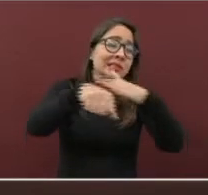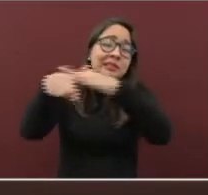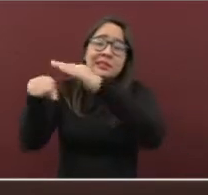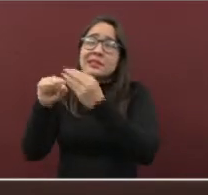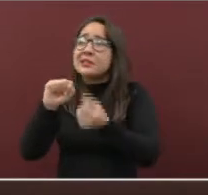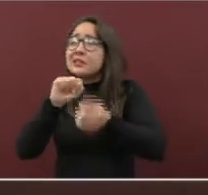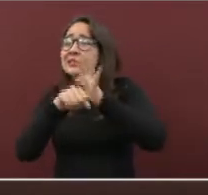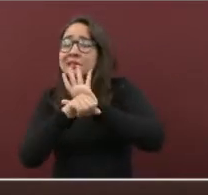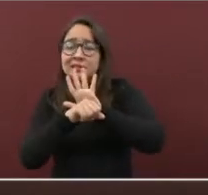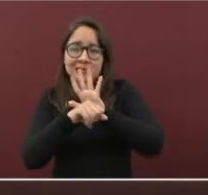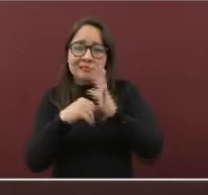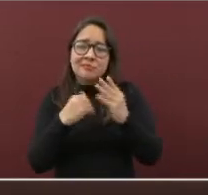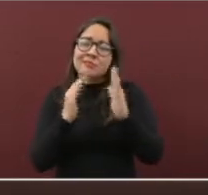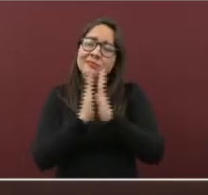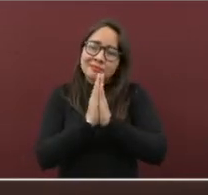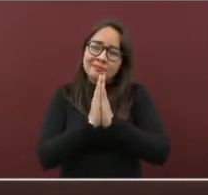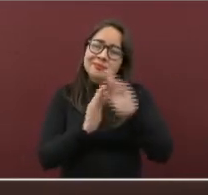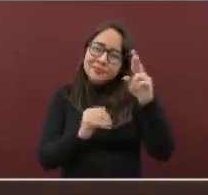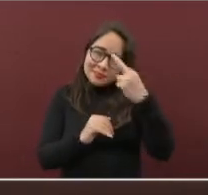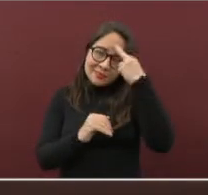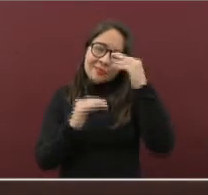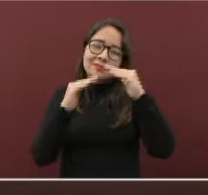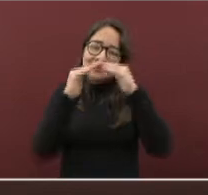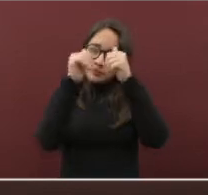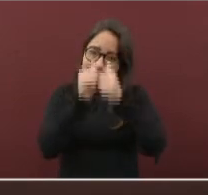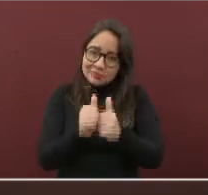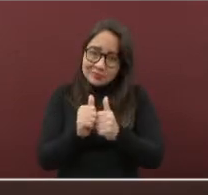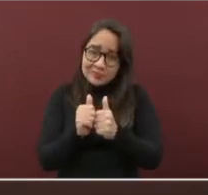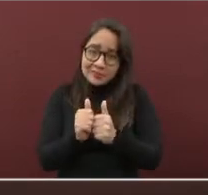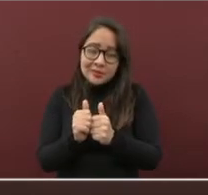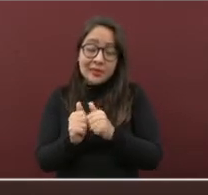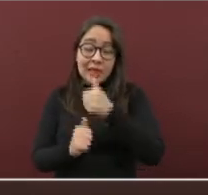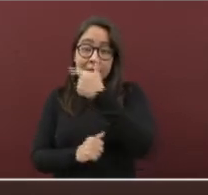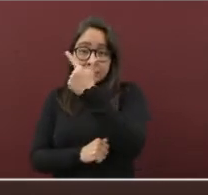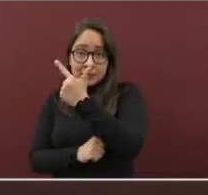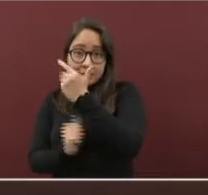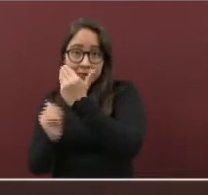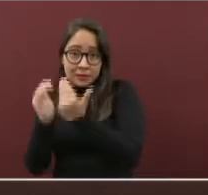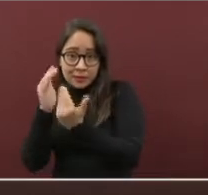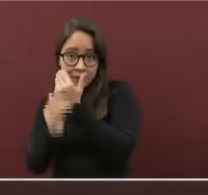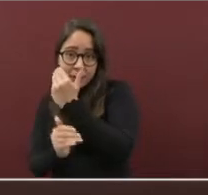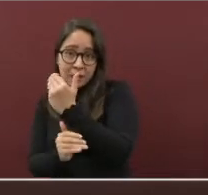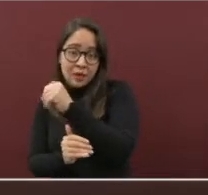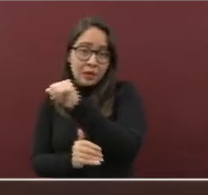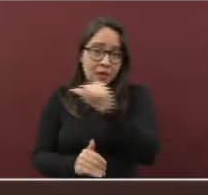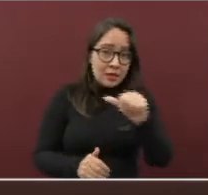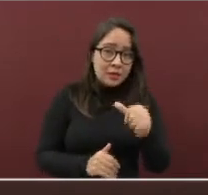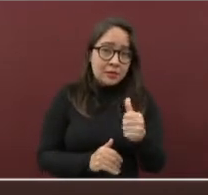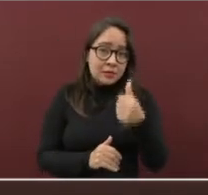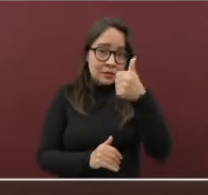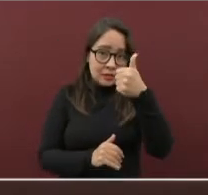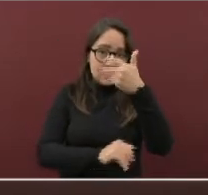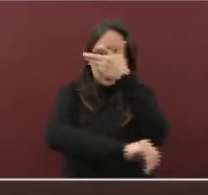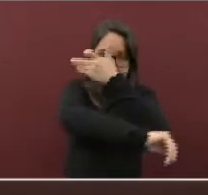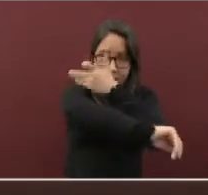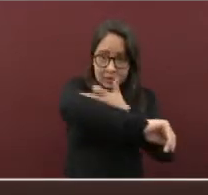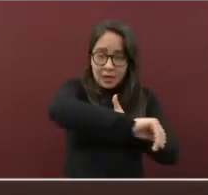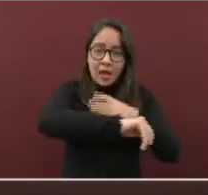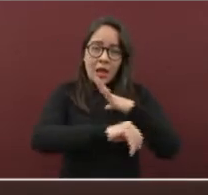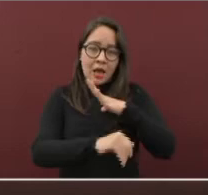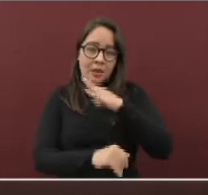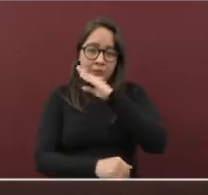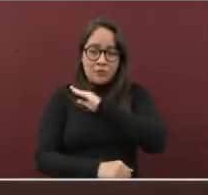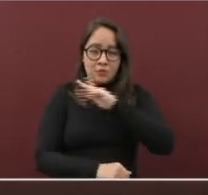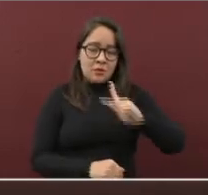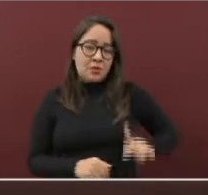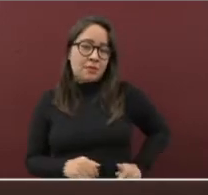casa. Así que de 7 de la mañana a 6 de la tarde, en los 12 municipios que están en